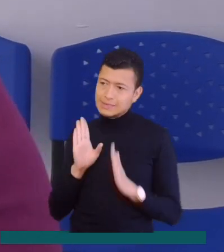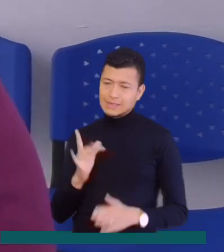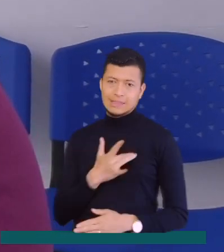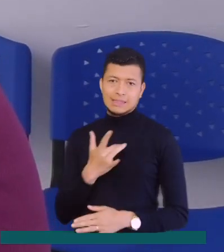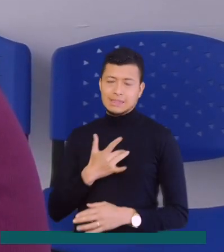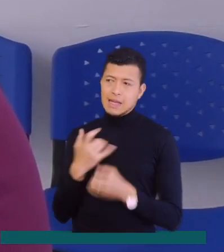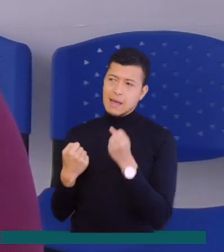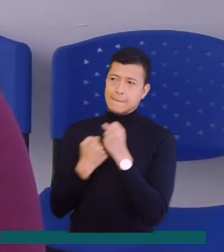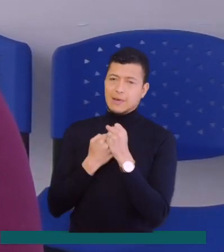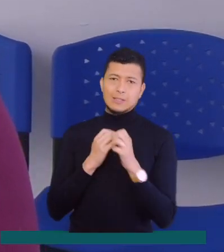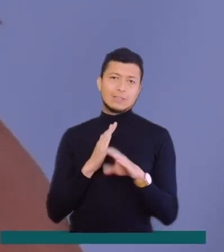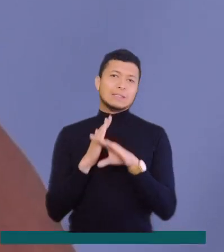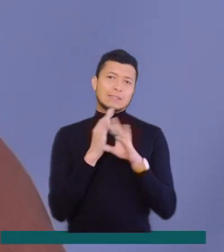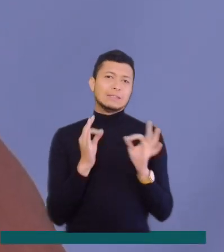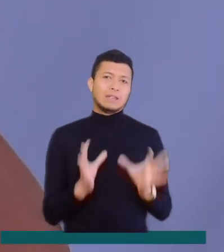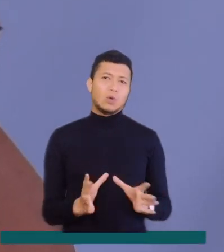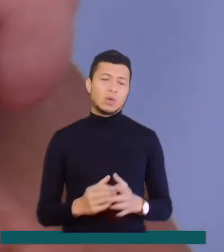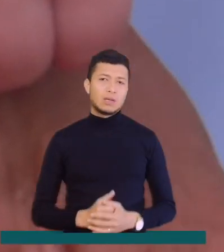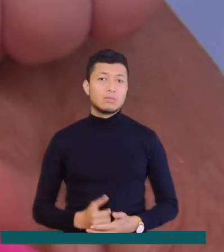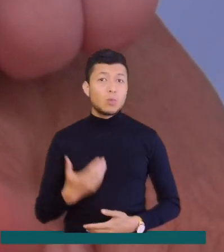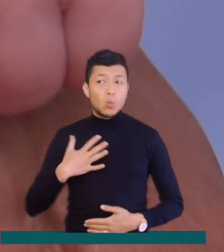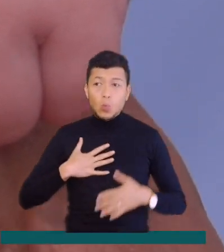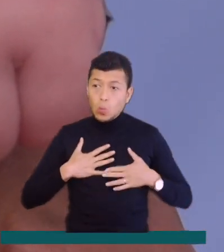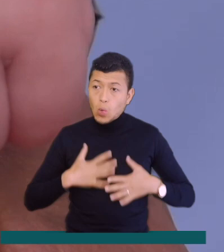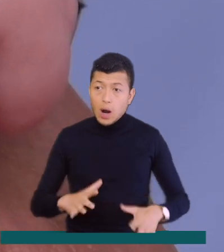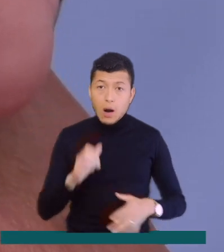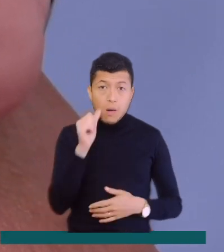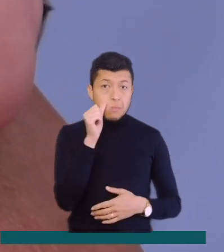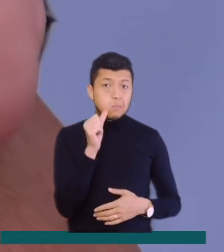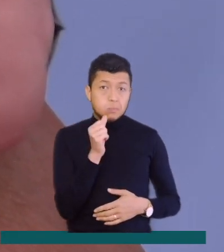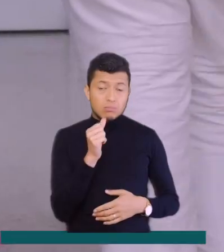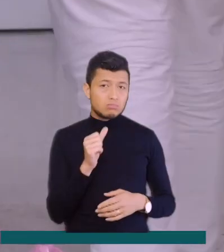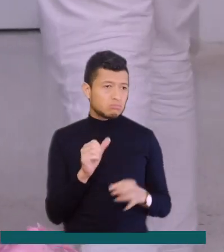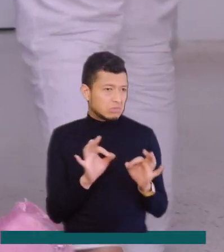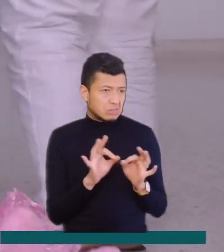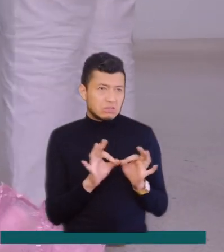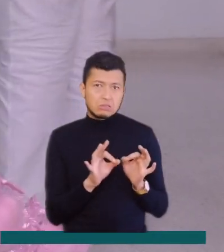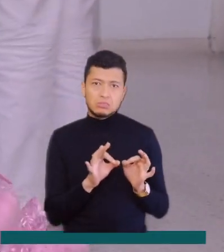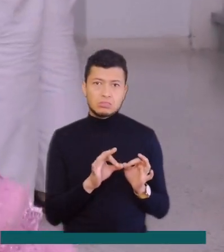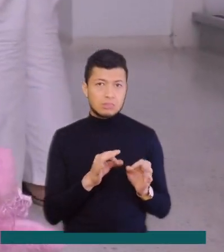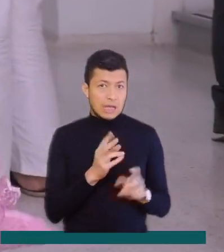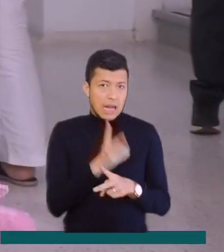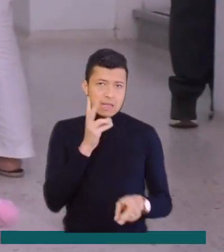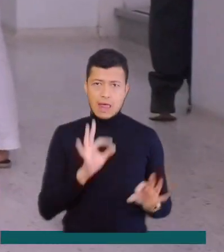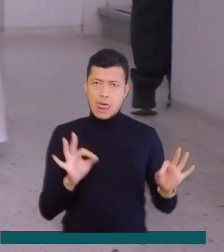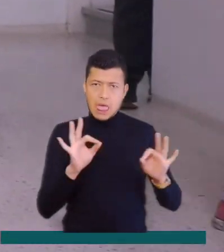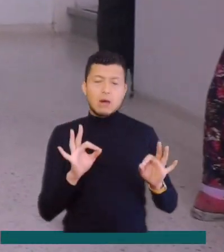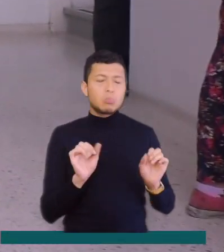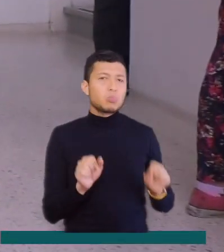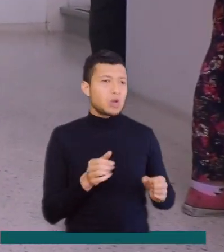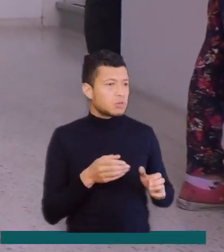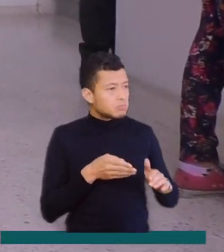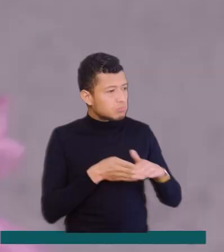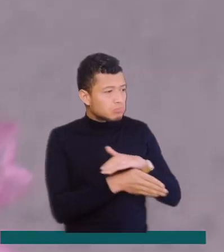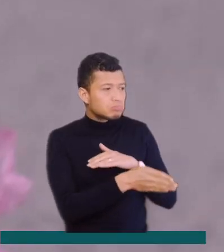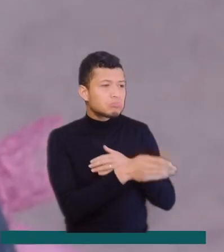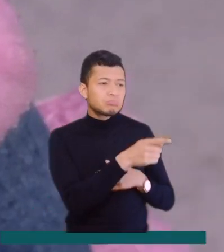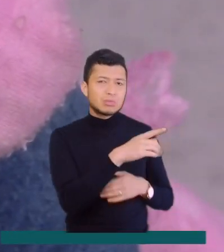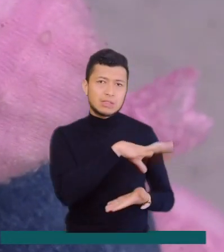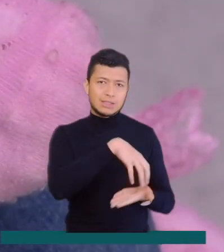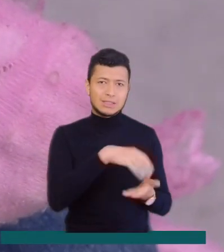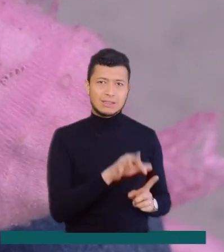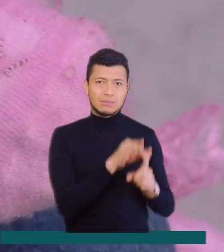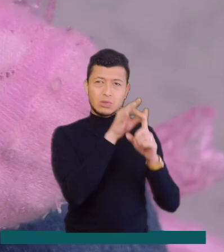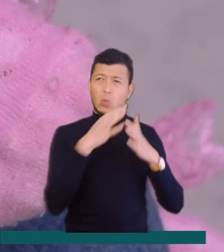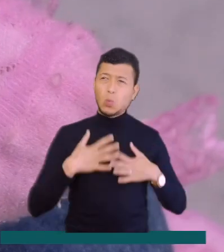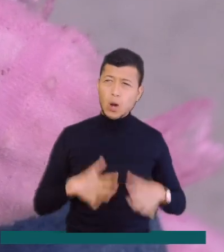siente más apoyado, más segura. Cualquier gestante de bajo riesgo y que desee tener su nacimiento en primer nivel, podrá hacerlo en este centro especializado sin